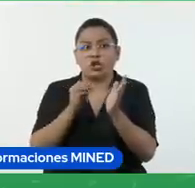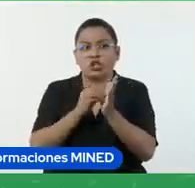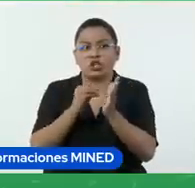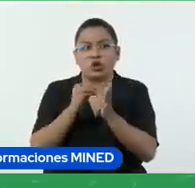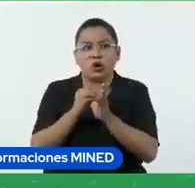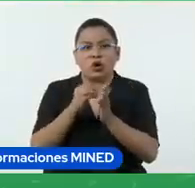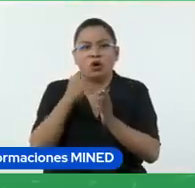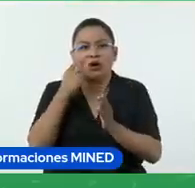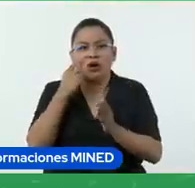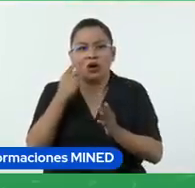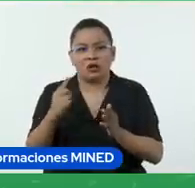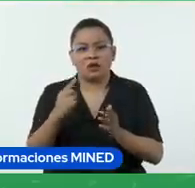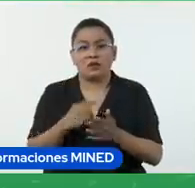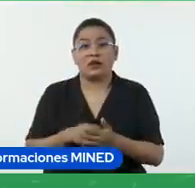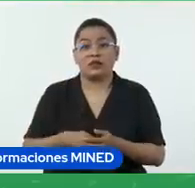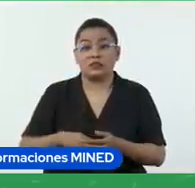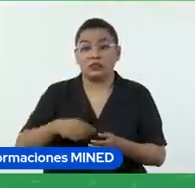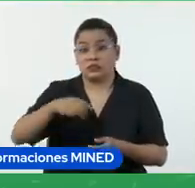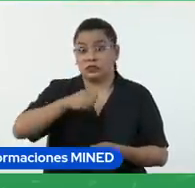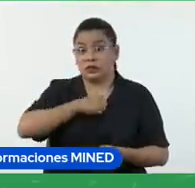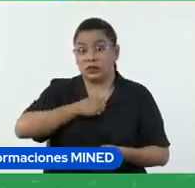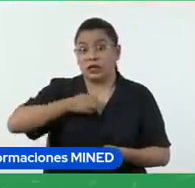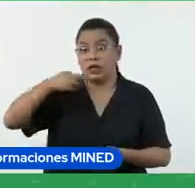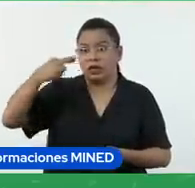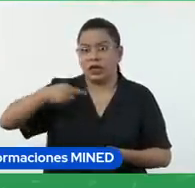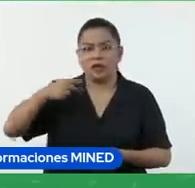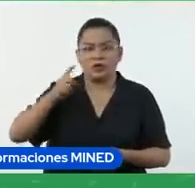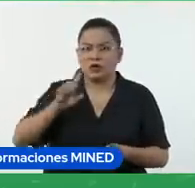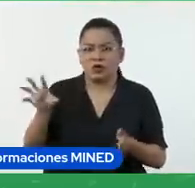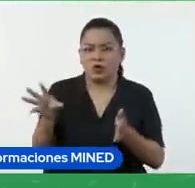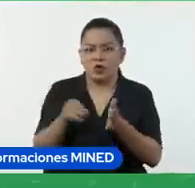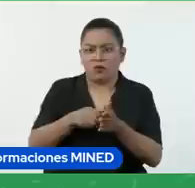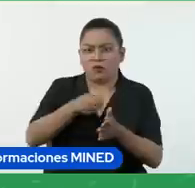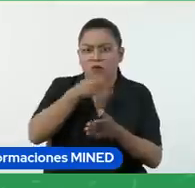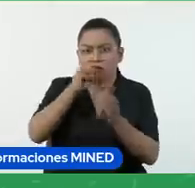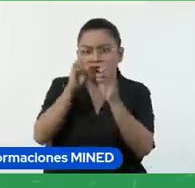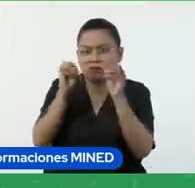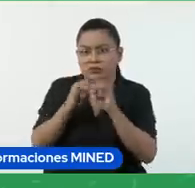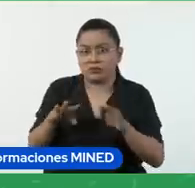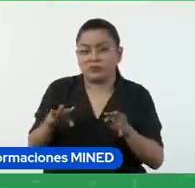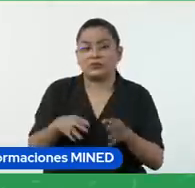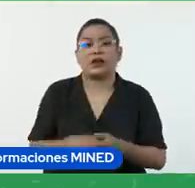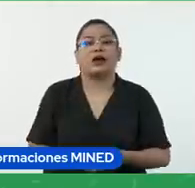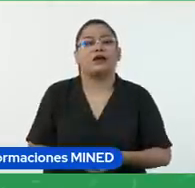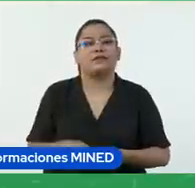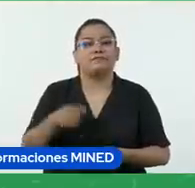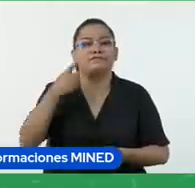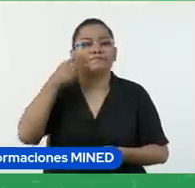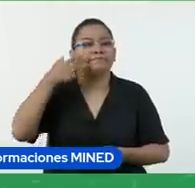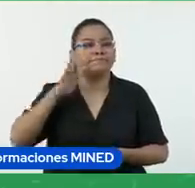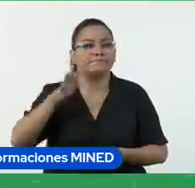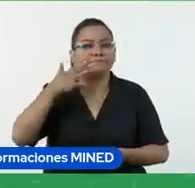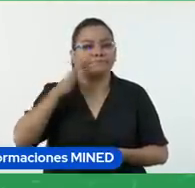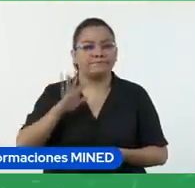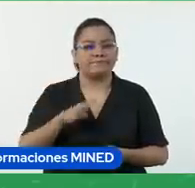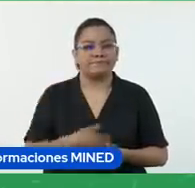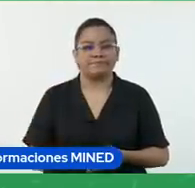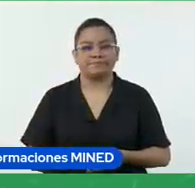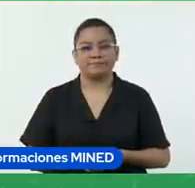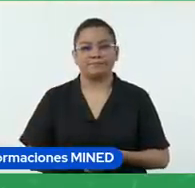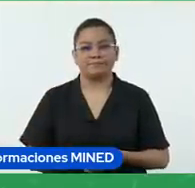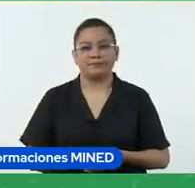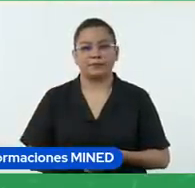los trabajos, para evitar el plagio. Vamos a ver un ejemplo de asignación de tarea con rúbrica, lo que